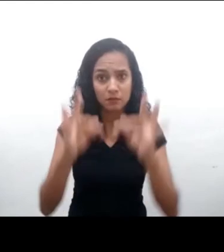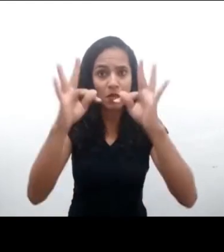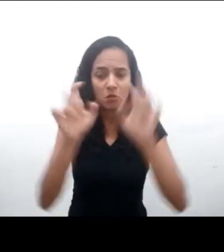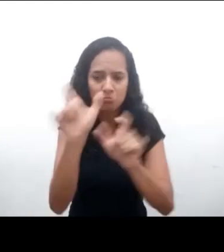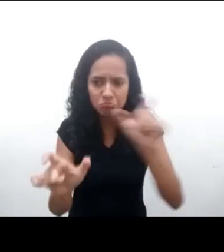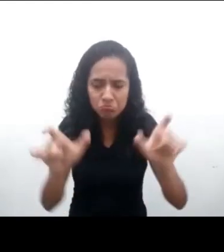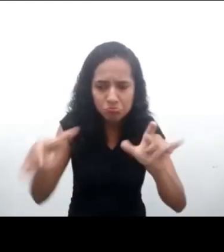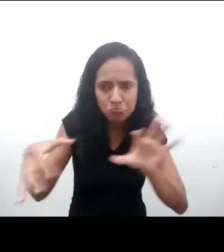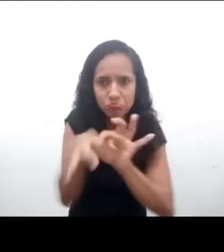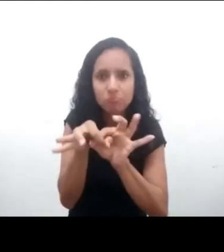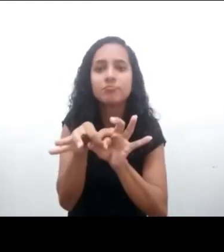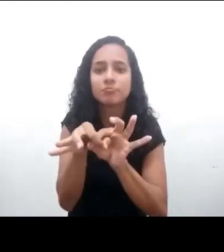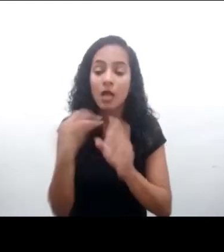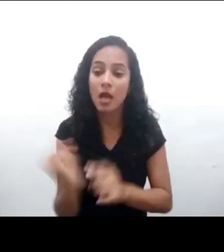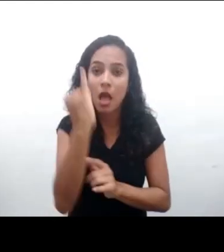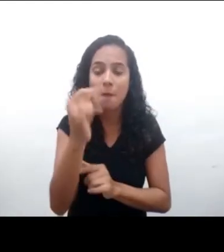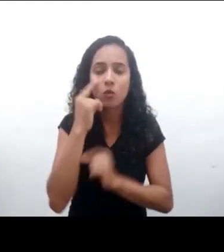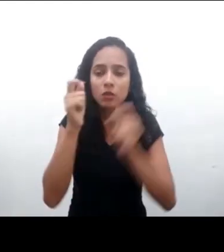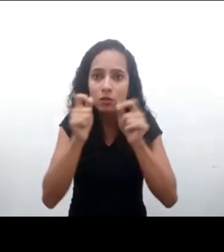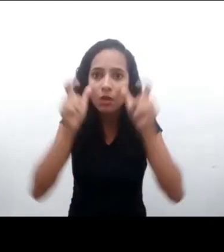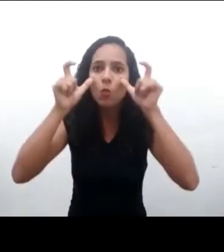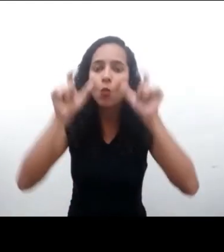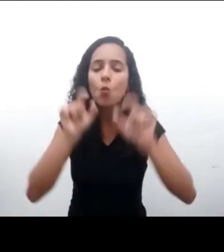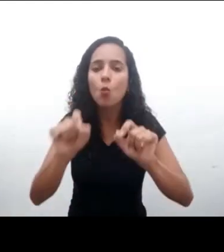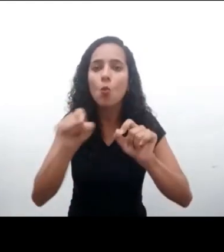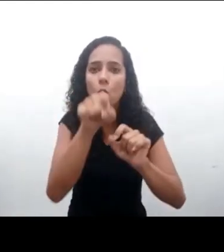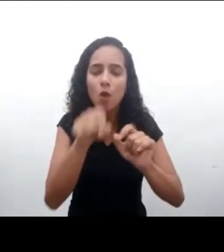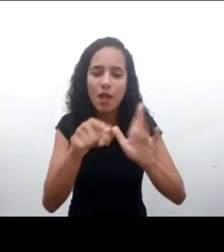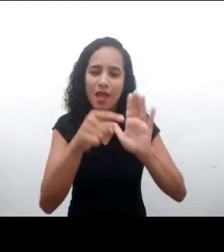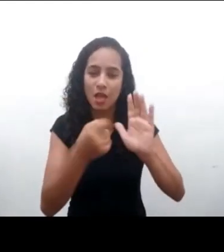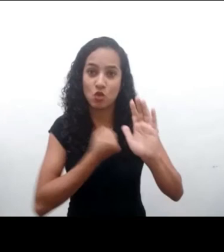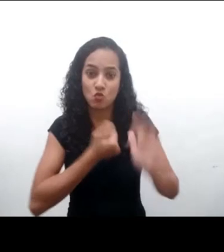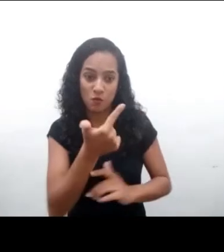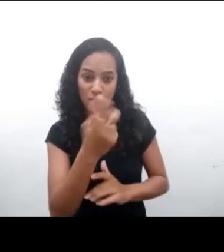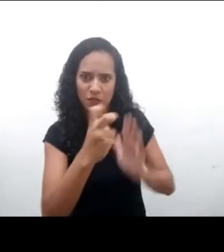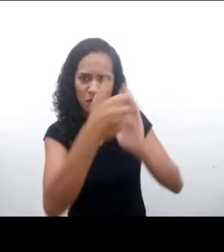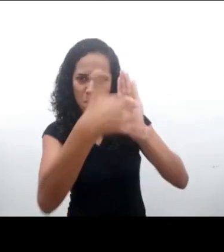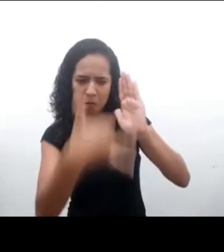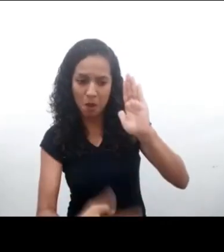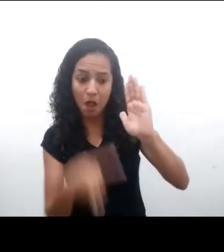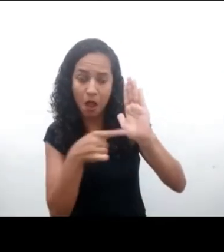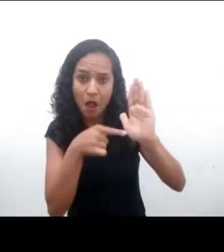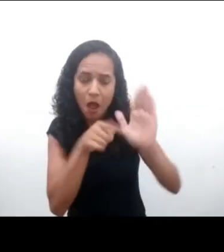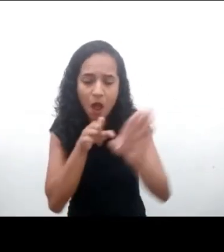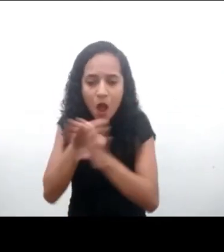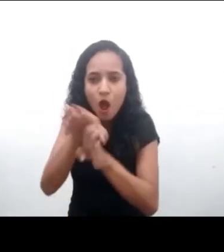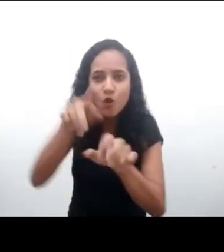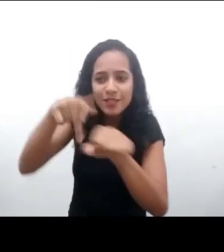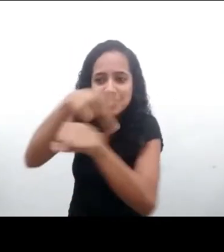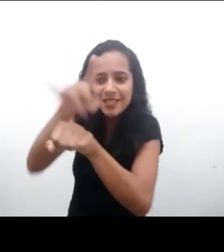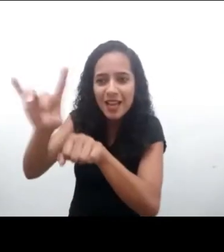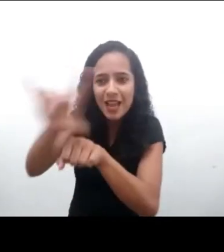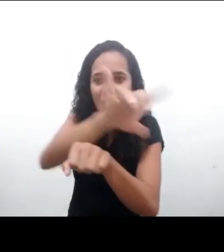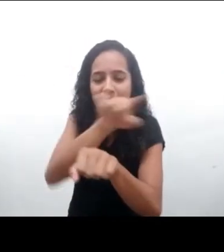individuos. Por eso merece la pena llamar la atención a partir de la observación general del número